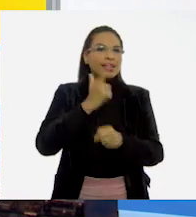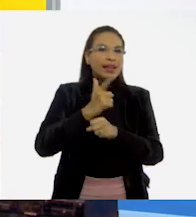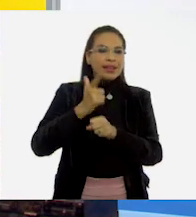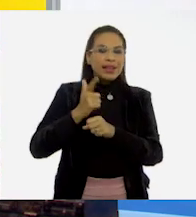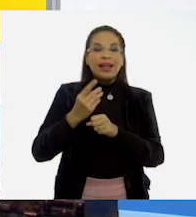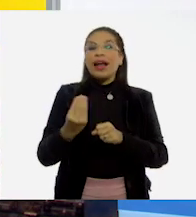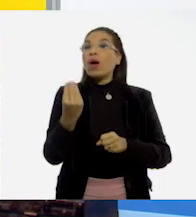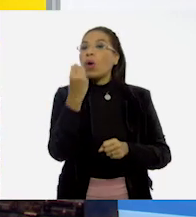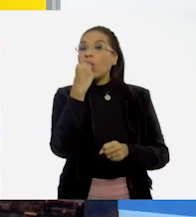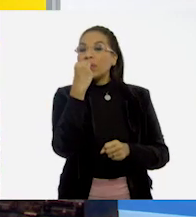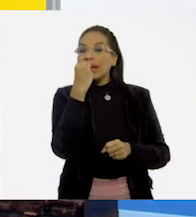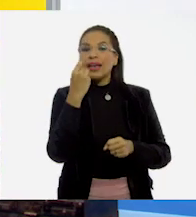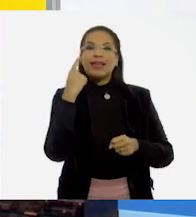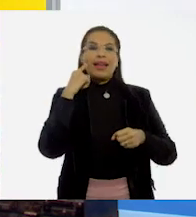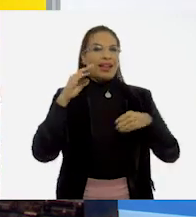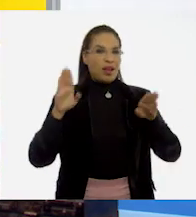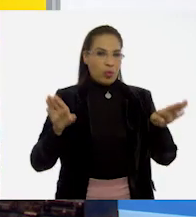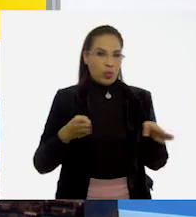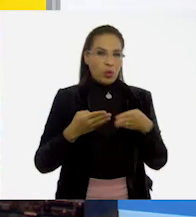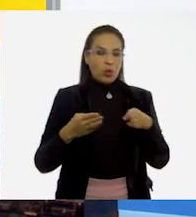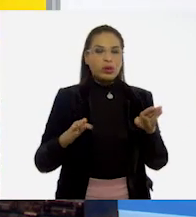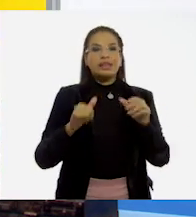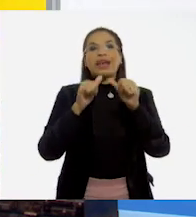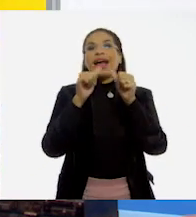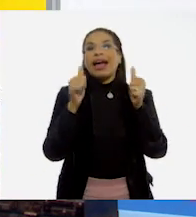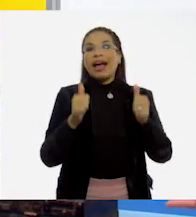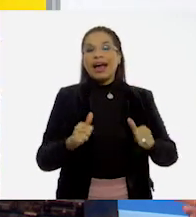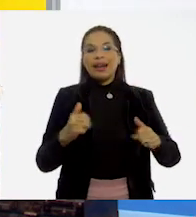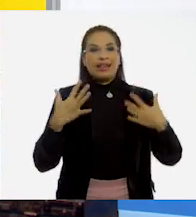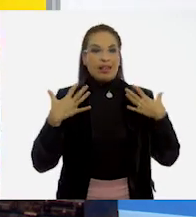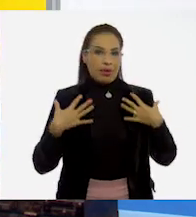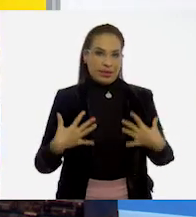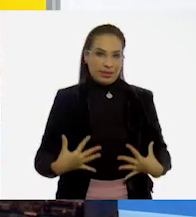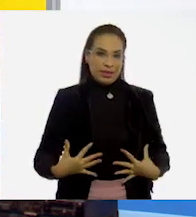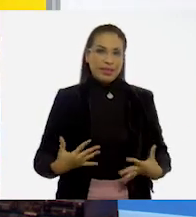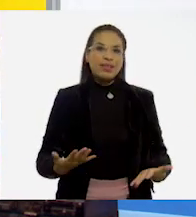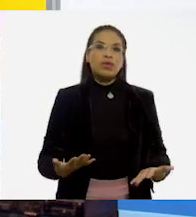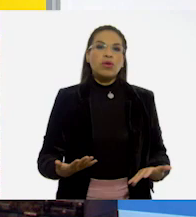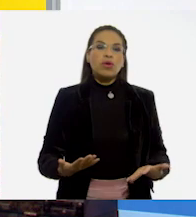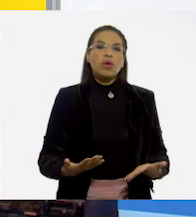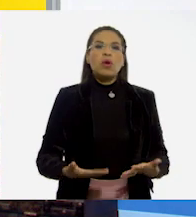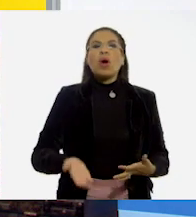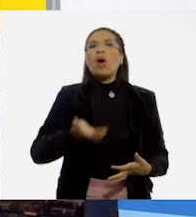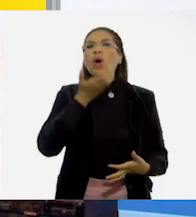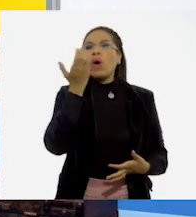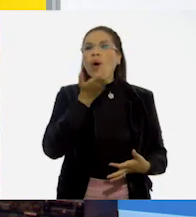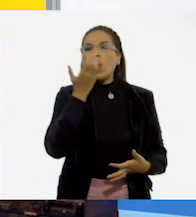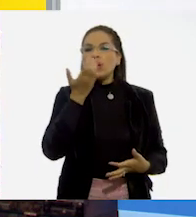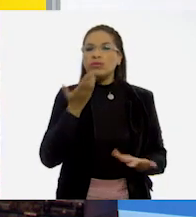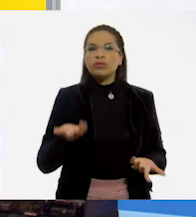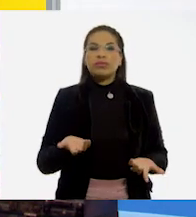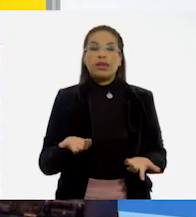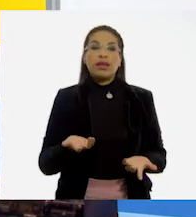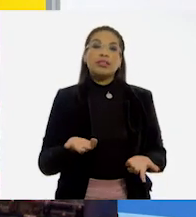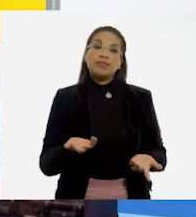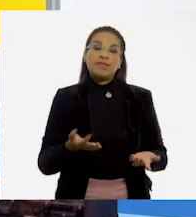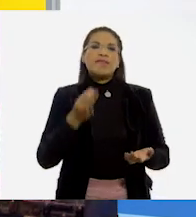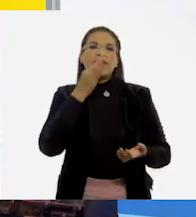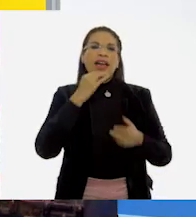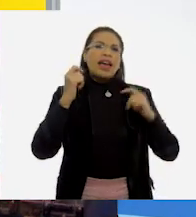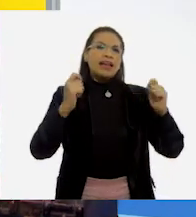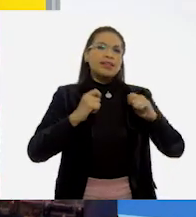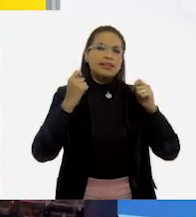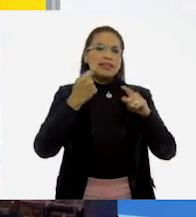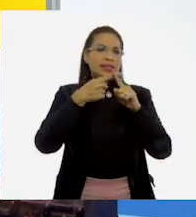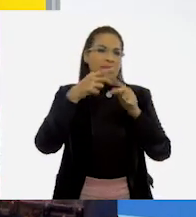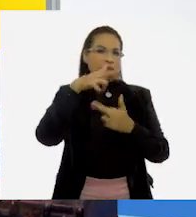la comida, en la música, las artes, el vestido, las costumbres y, bueno, festividades de